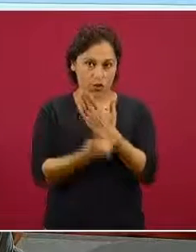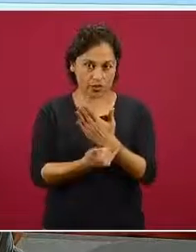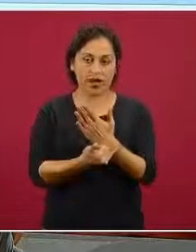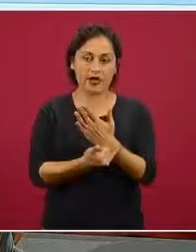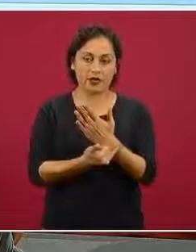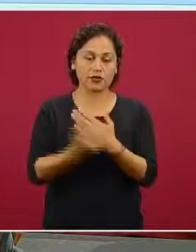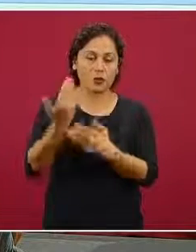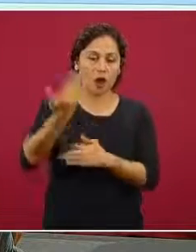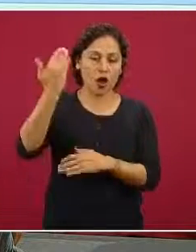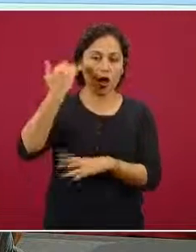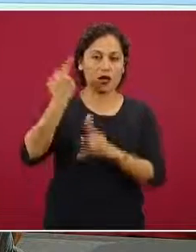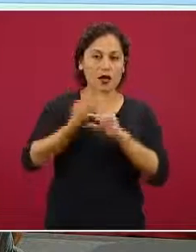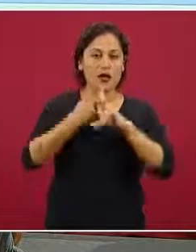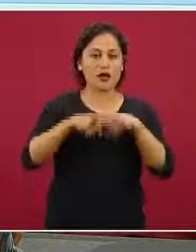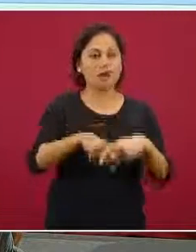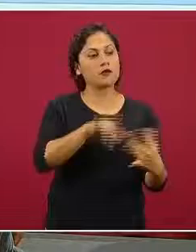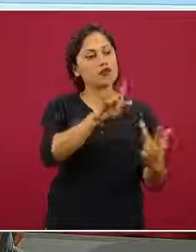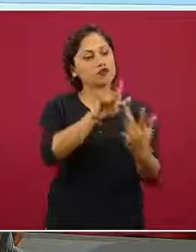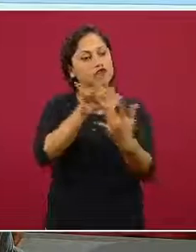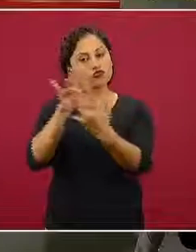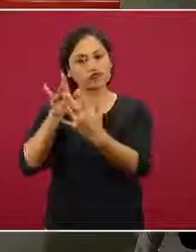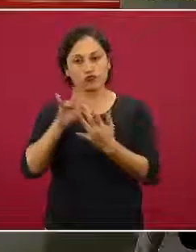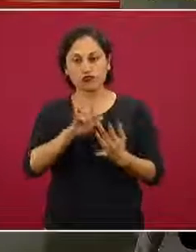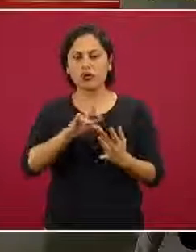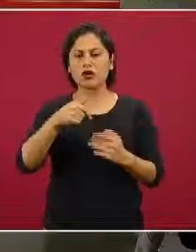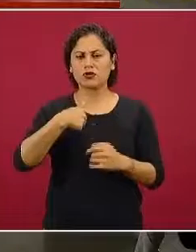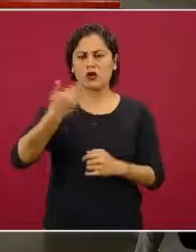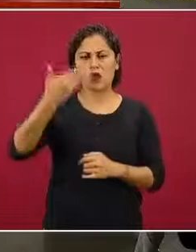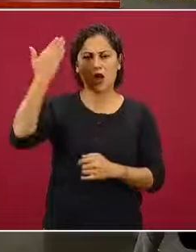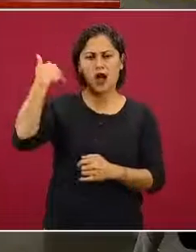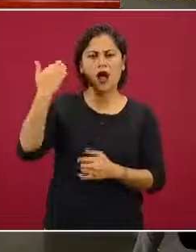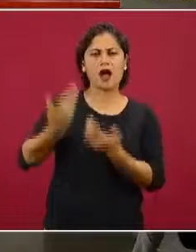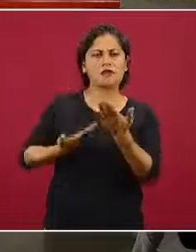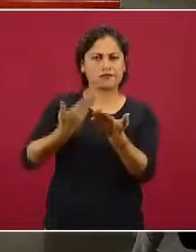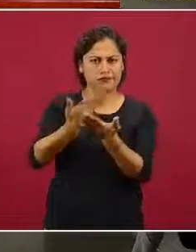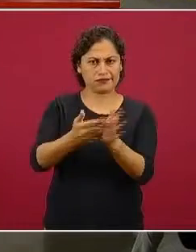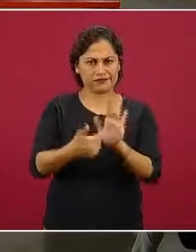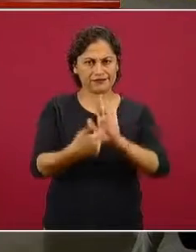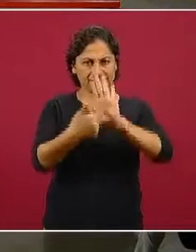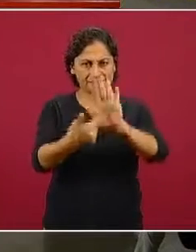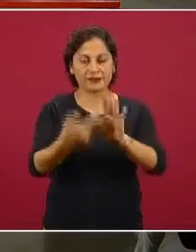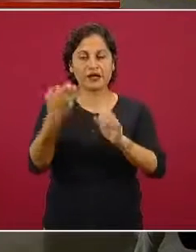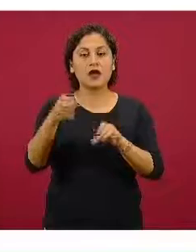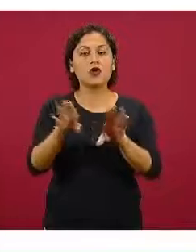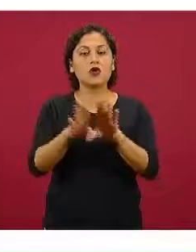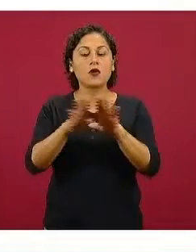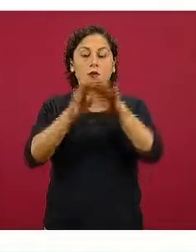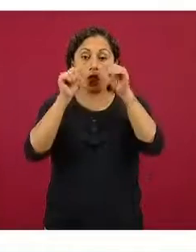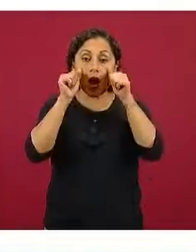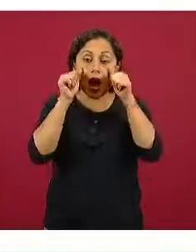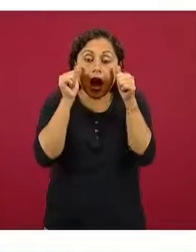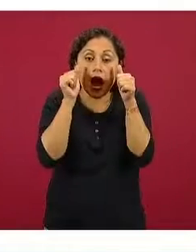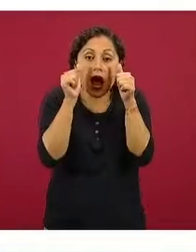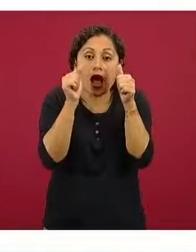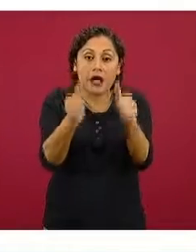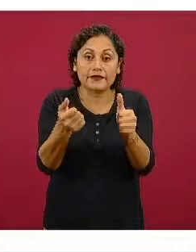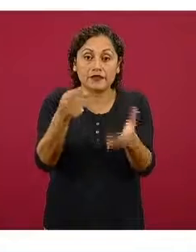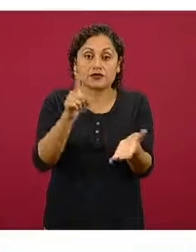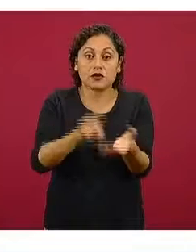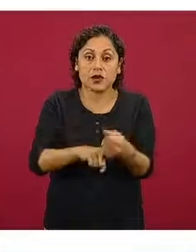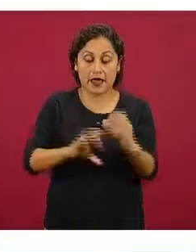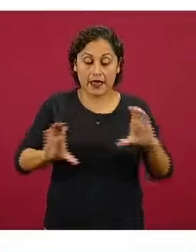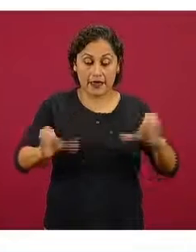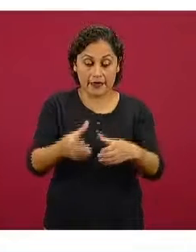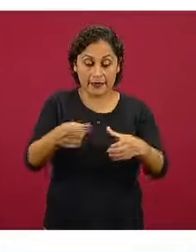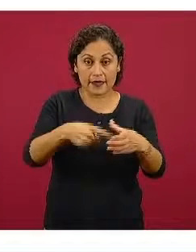la vinculación que yo mismo presenté ya hace varias semanas esta estrategia de atención primaria de la salud para la atención comunitaria del COVID